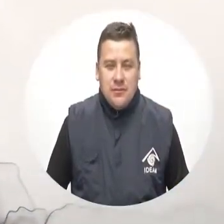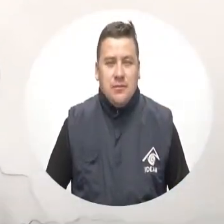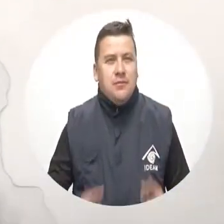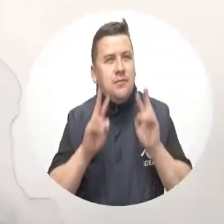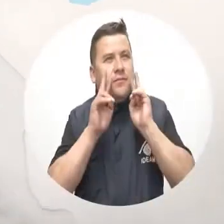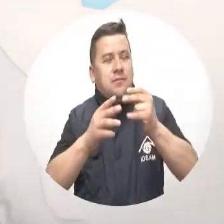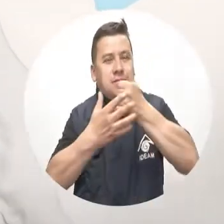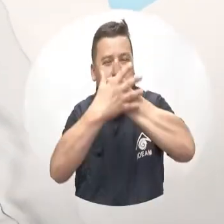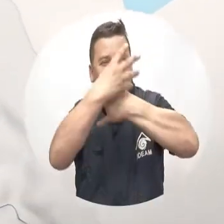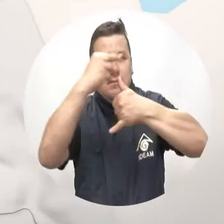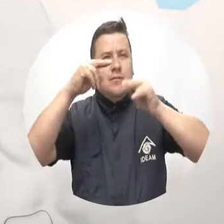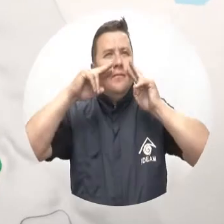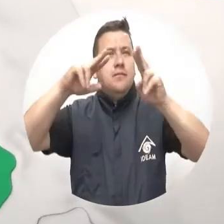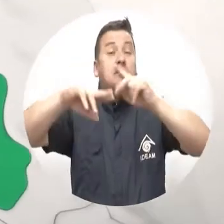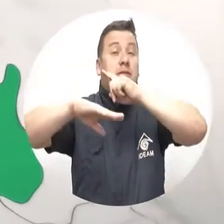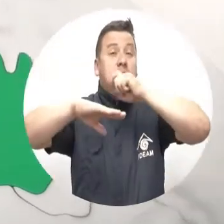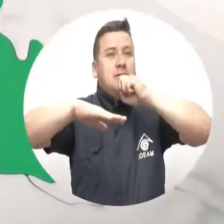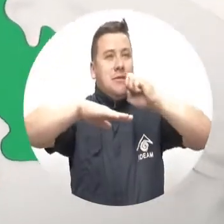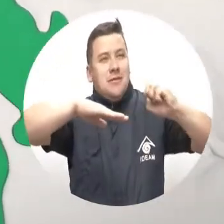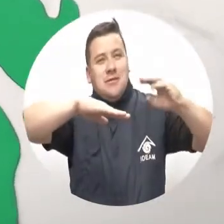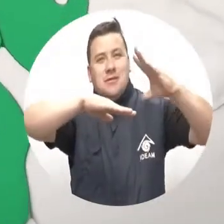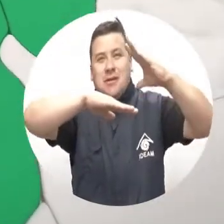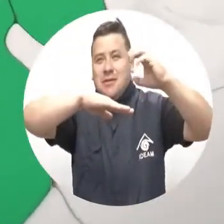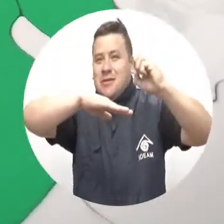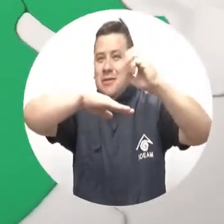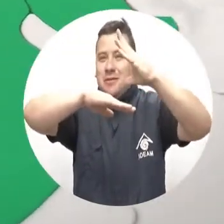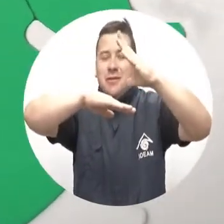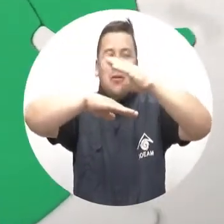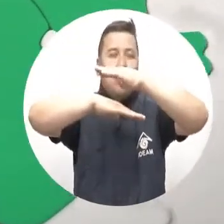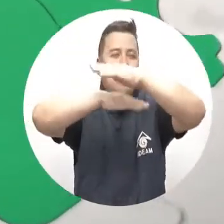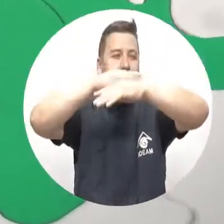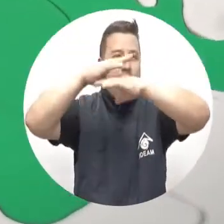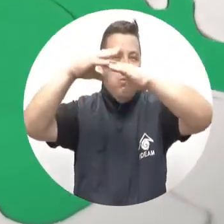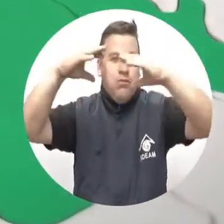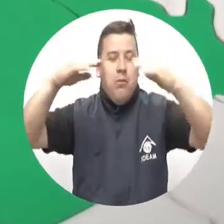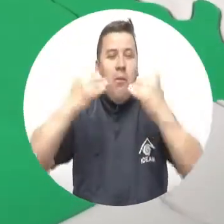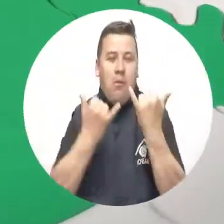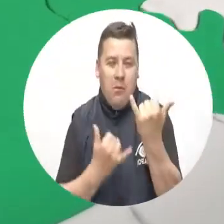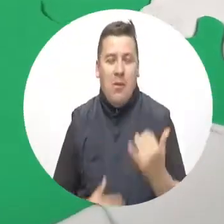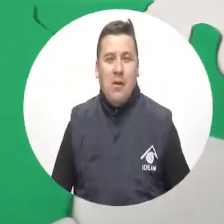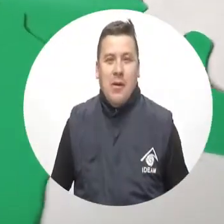En el Caribe se estiman condiciones secas con cielo entre ligera y parcialmente nublado.